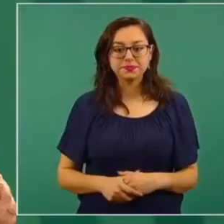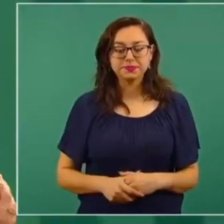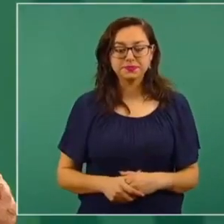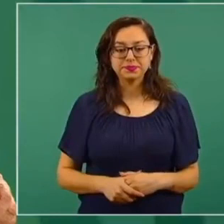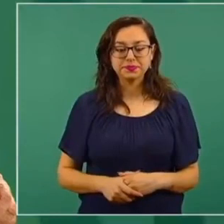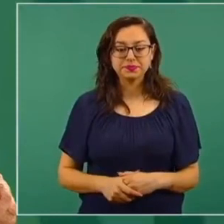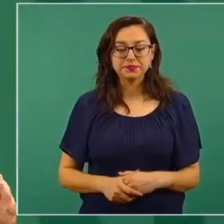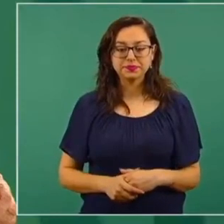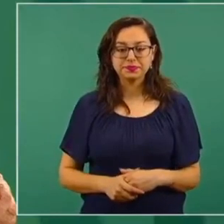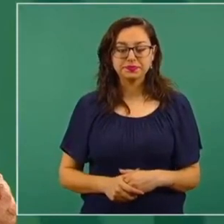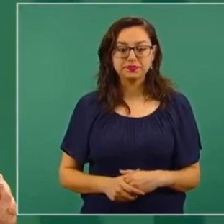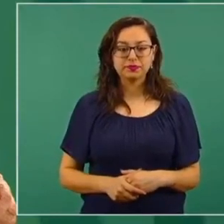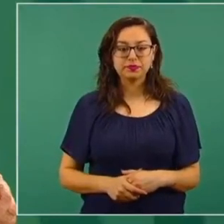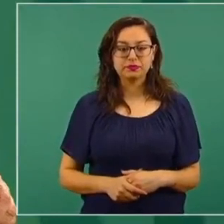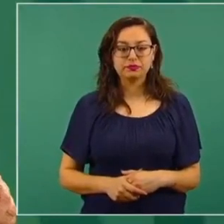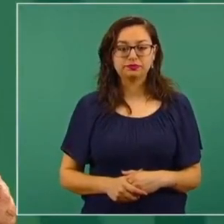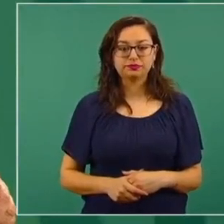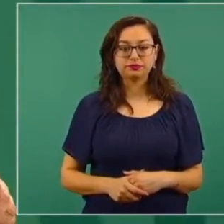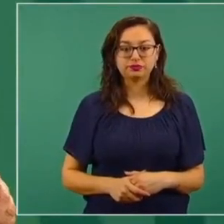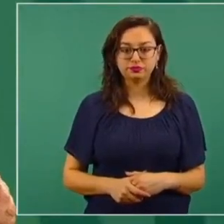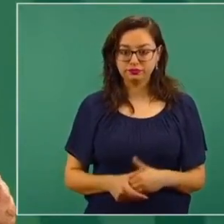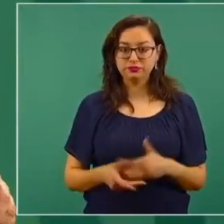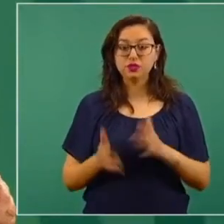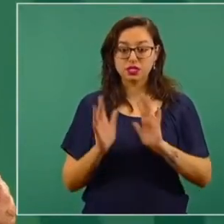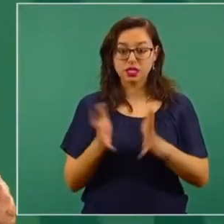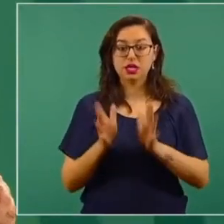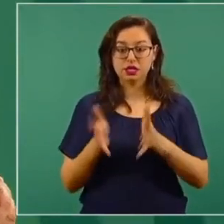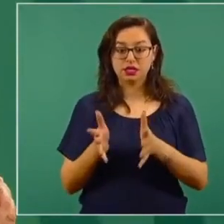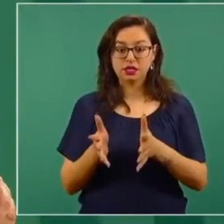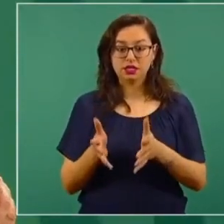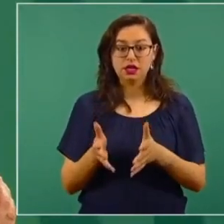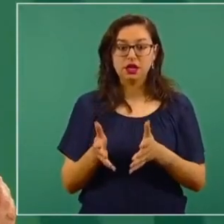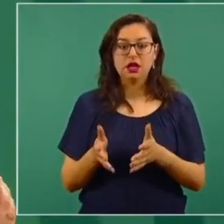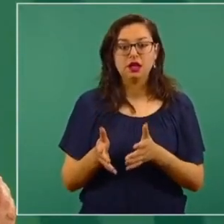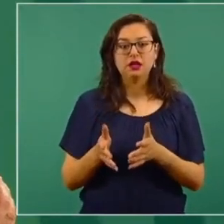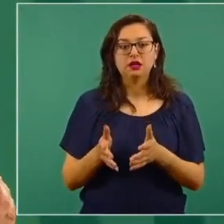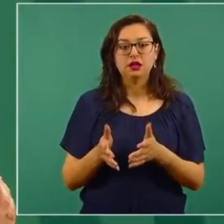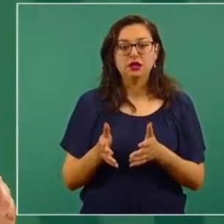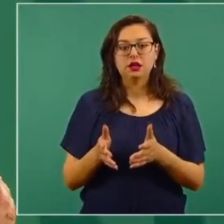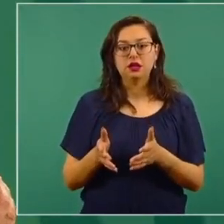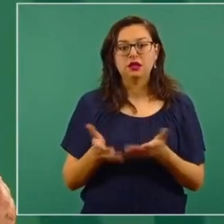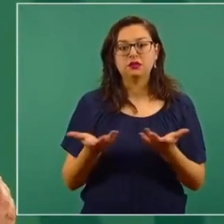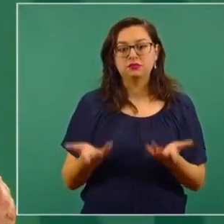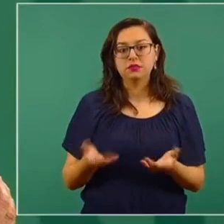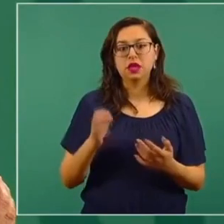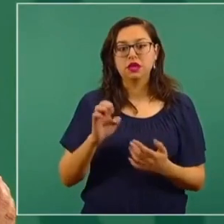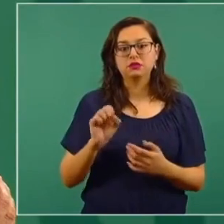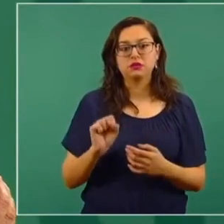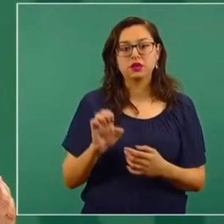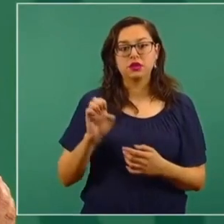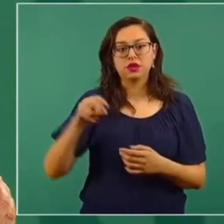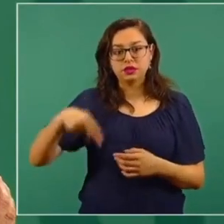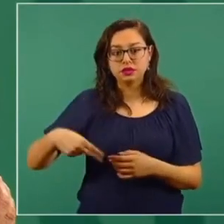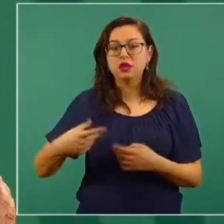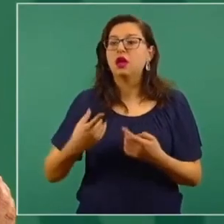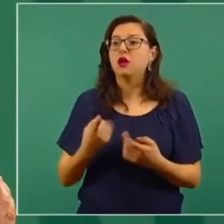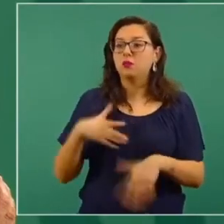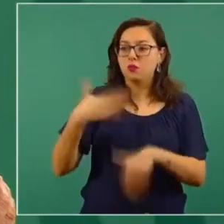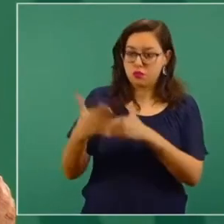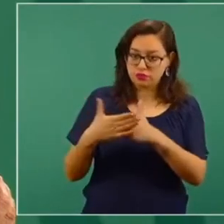vamos a empezar a dispersar los fondos de la escuela es nuestra la semana próxima